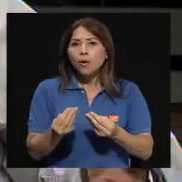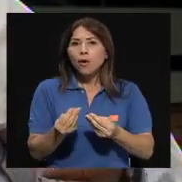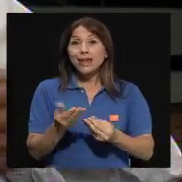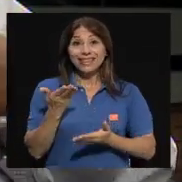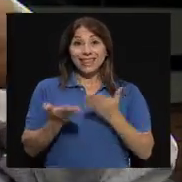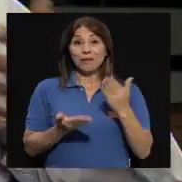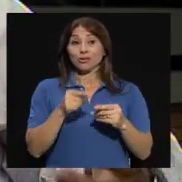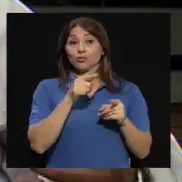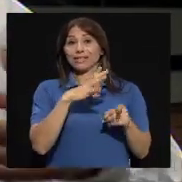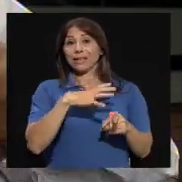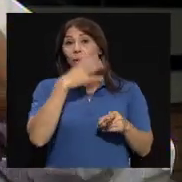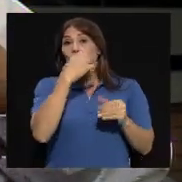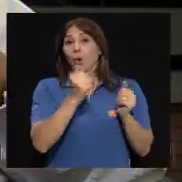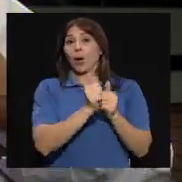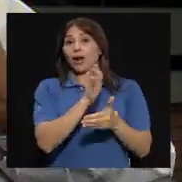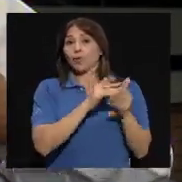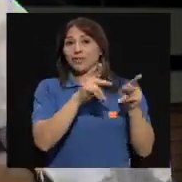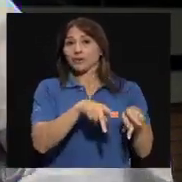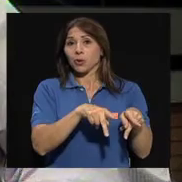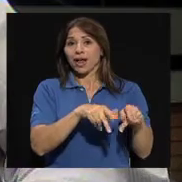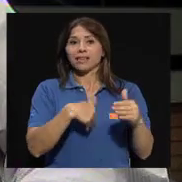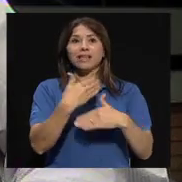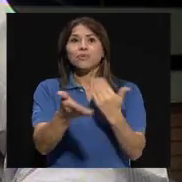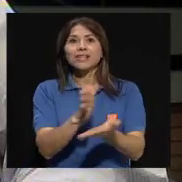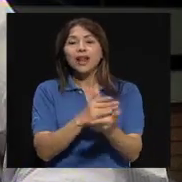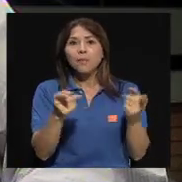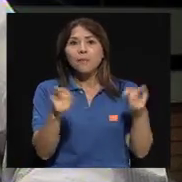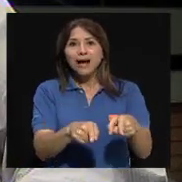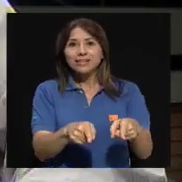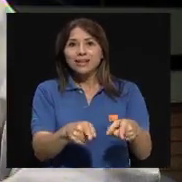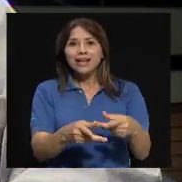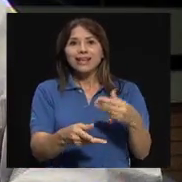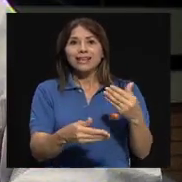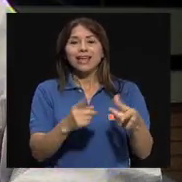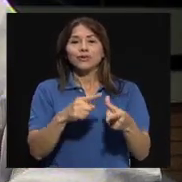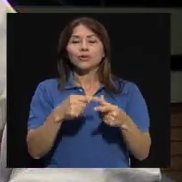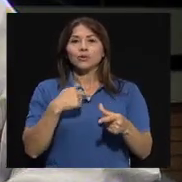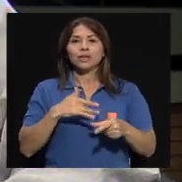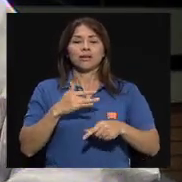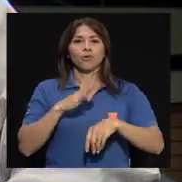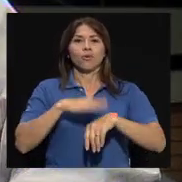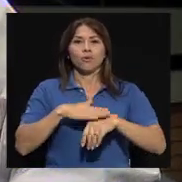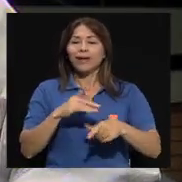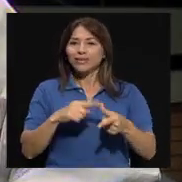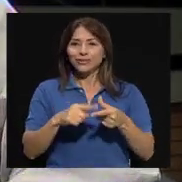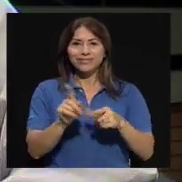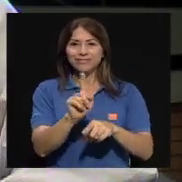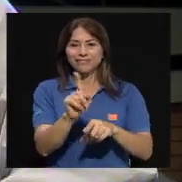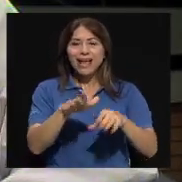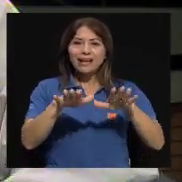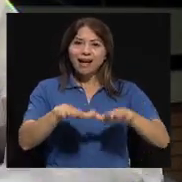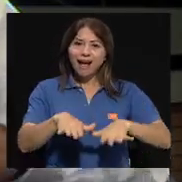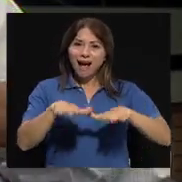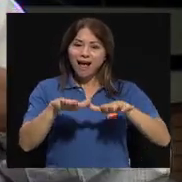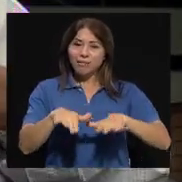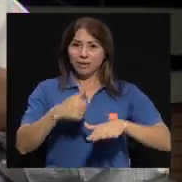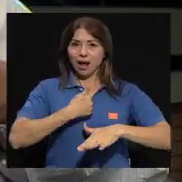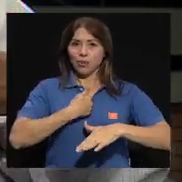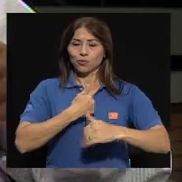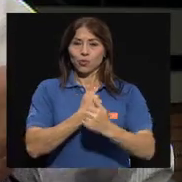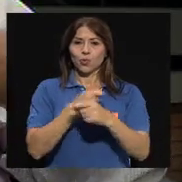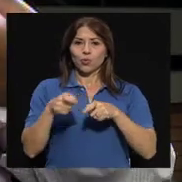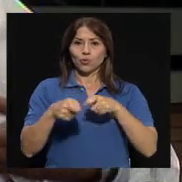está peleado y pasa un evento de estos y hay un sentimiento de culpa muy grande. Entonces, el mantener la calma, el autocontrol, es